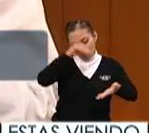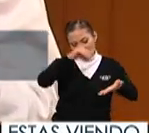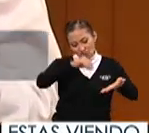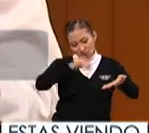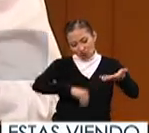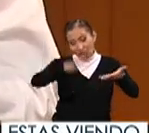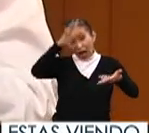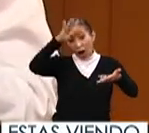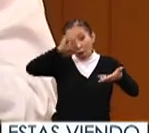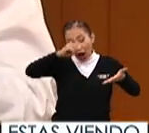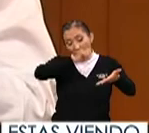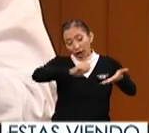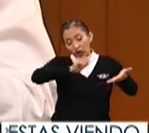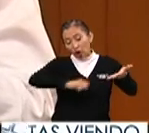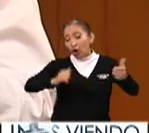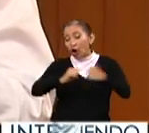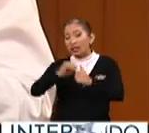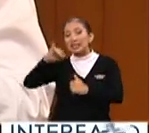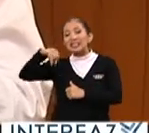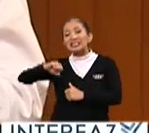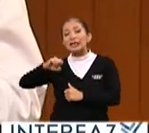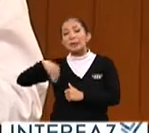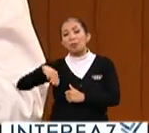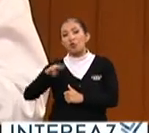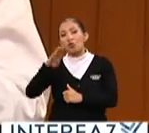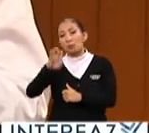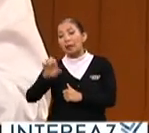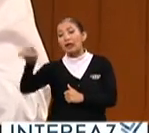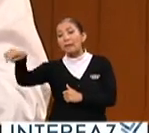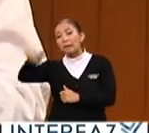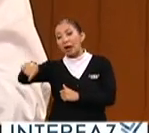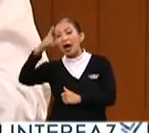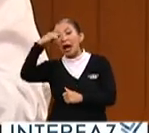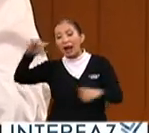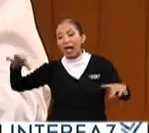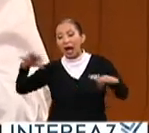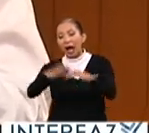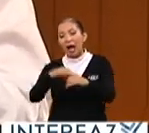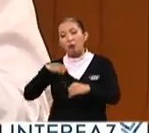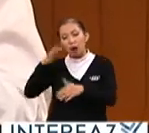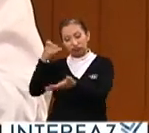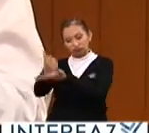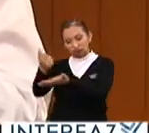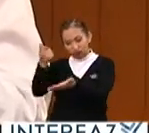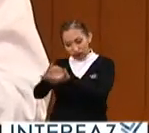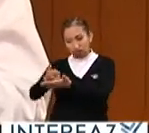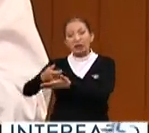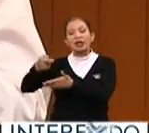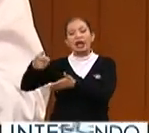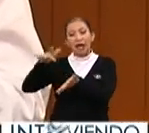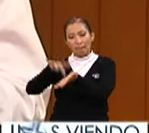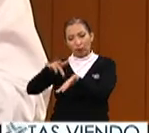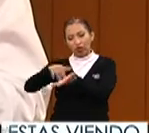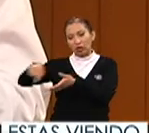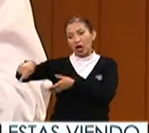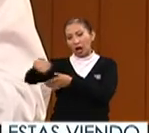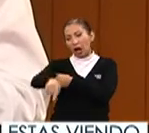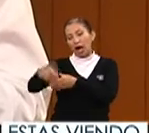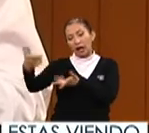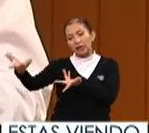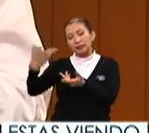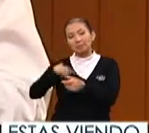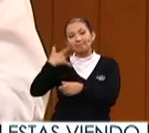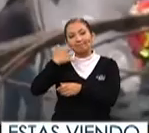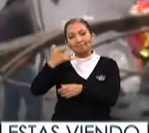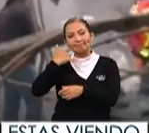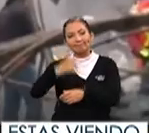convenio con el INSI BUME con el fin precisamente de tener este tipo de colaboraciones y poder apoyar estos